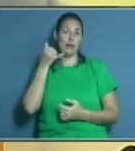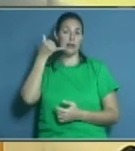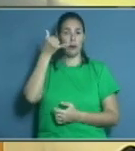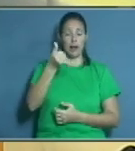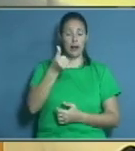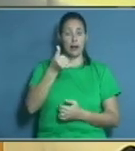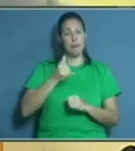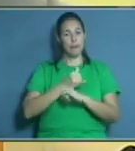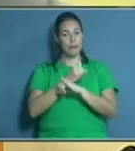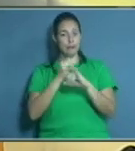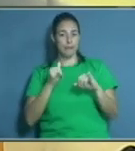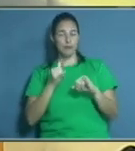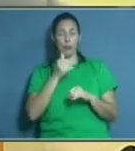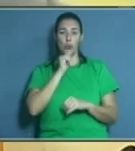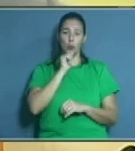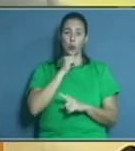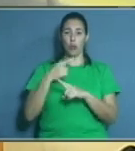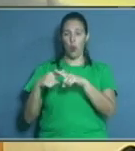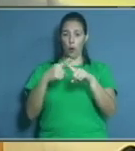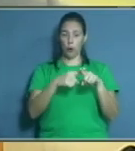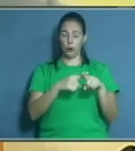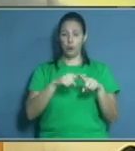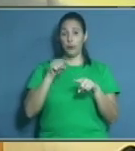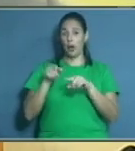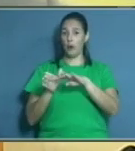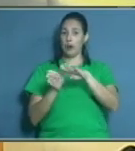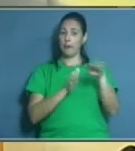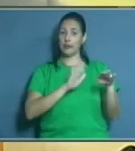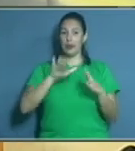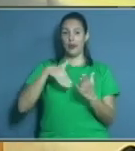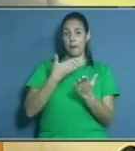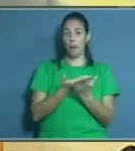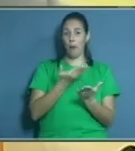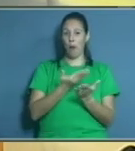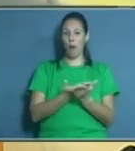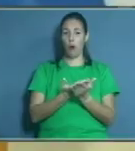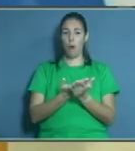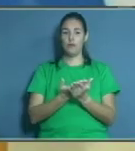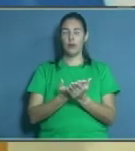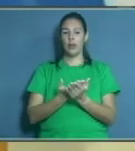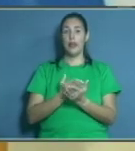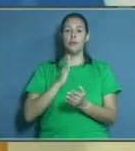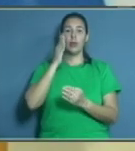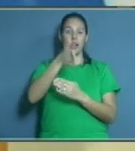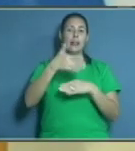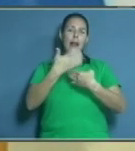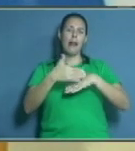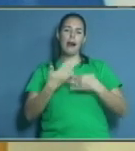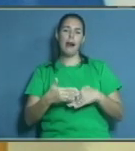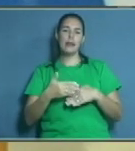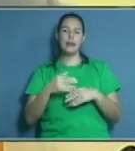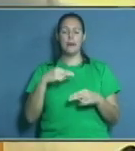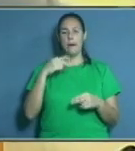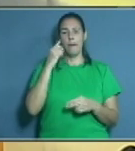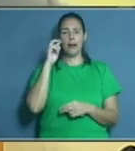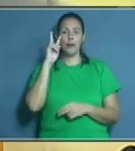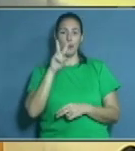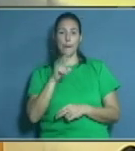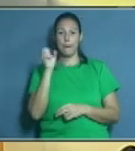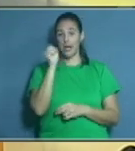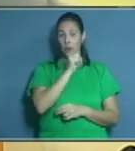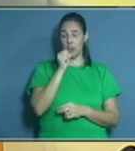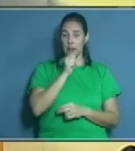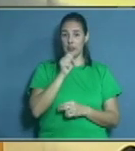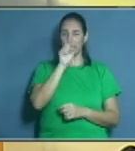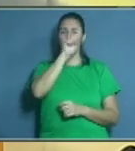47. Ahora, doctora, le propongo trasladar nuestra señal hasta exteriores porque nuestro colega Ian Carlos ha conversado con